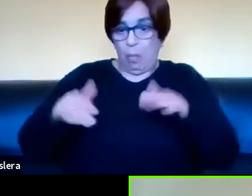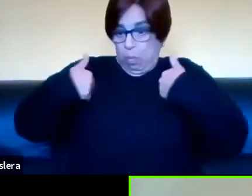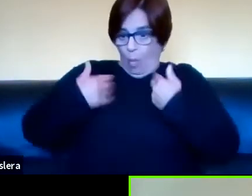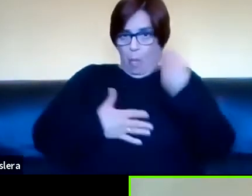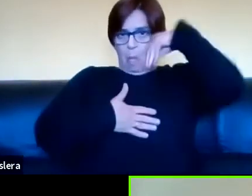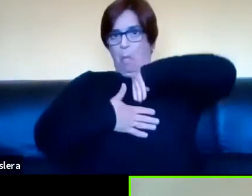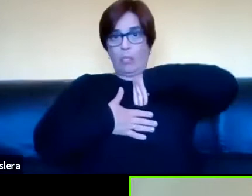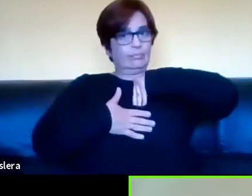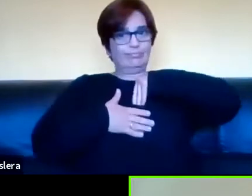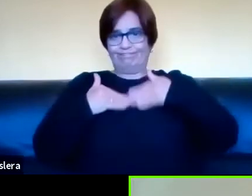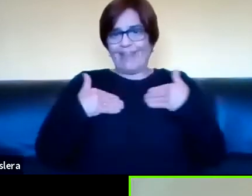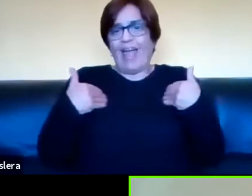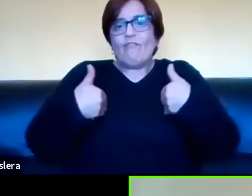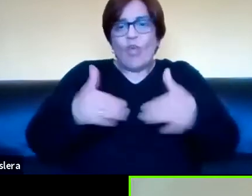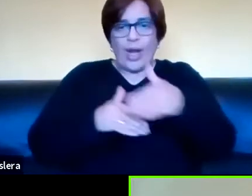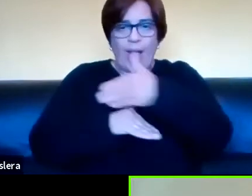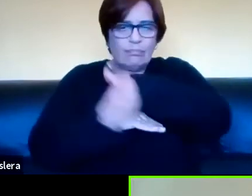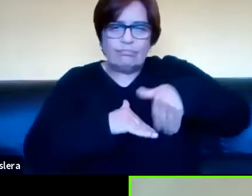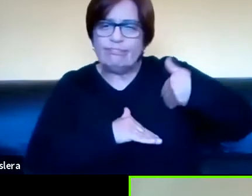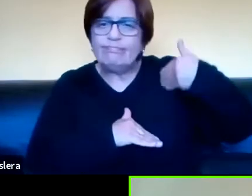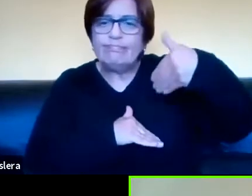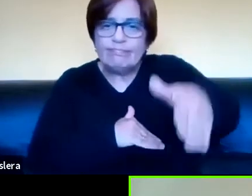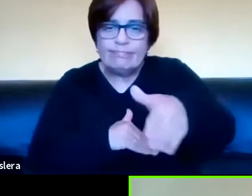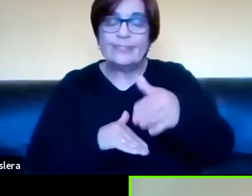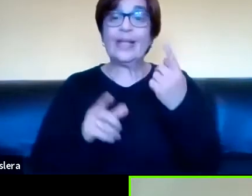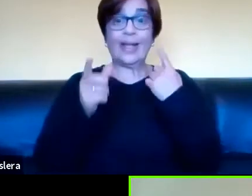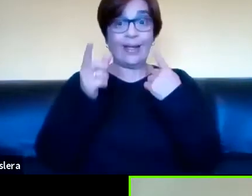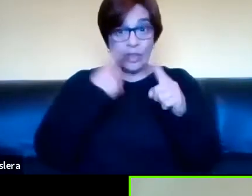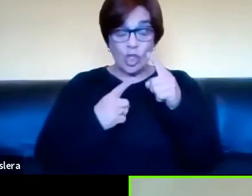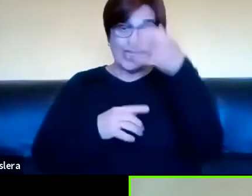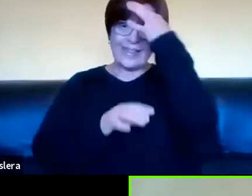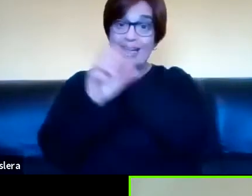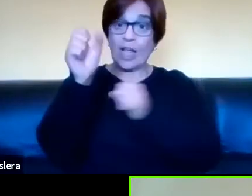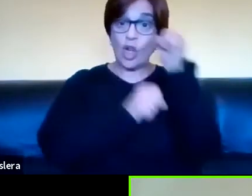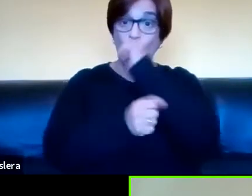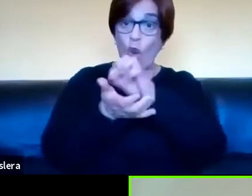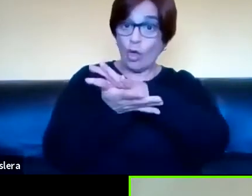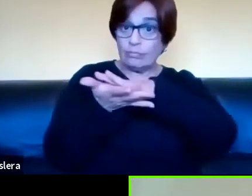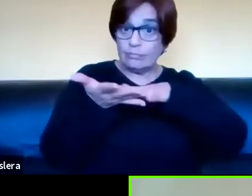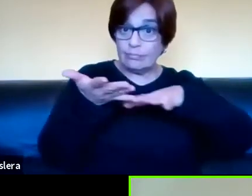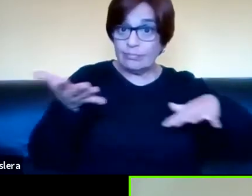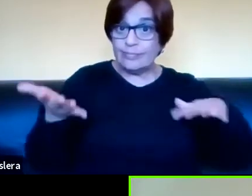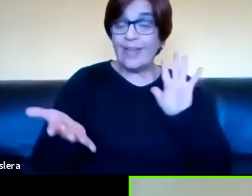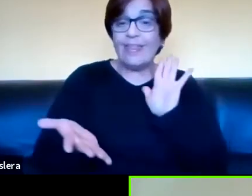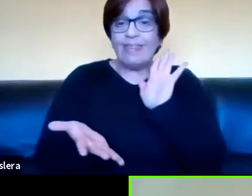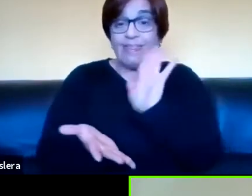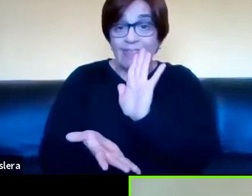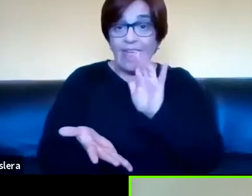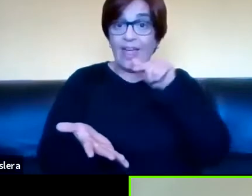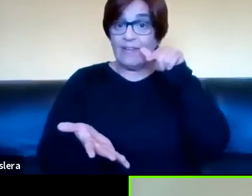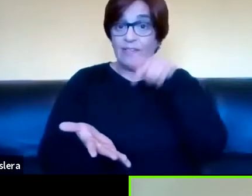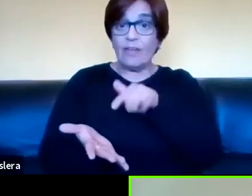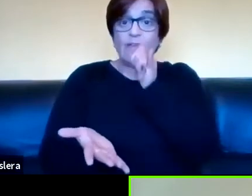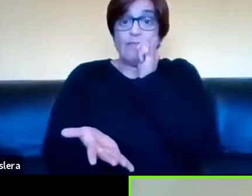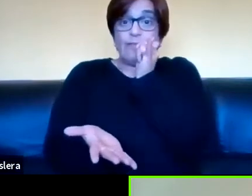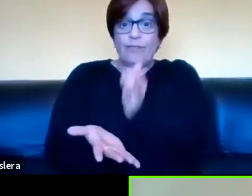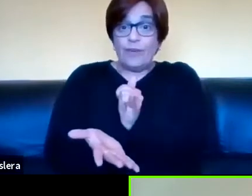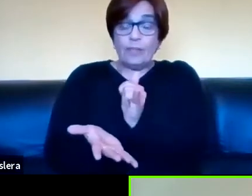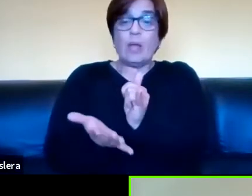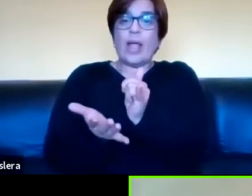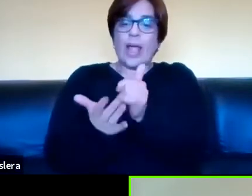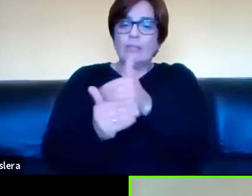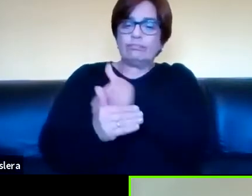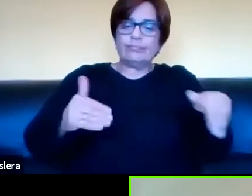Entonces, la tecnología de la escritura, lo que hace es que el texto permanezca, que se objetive.